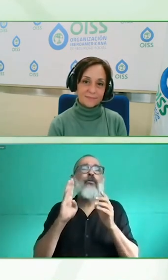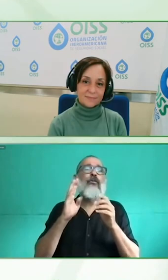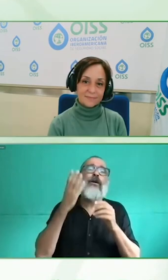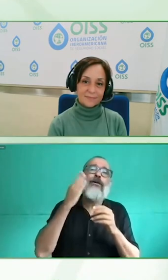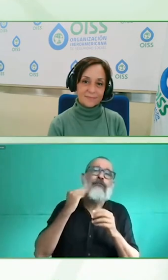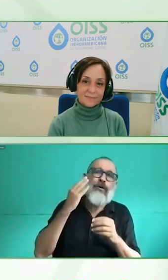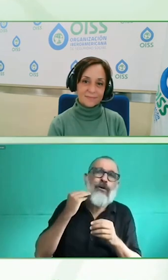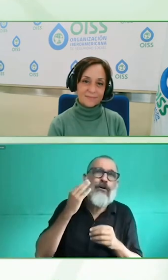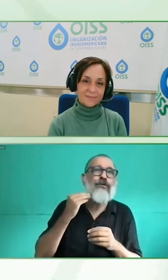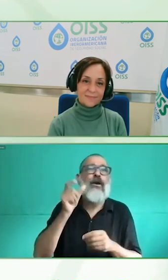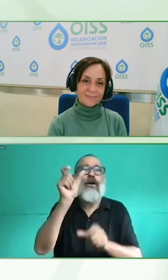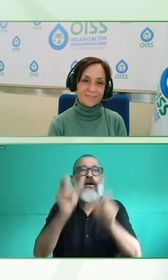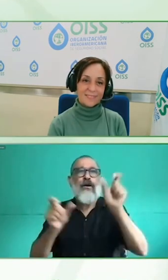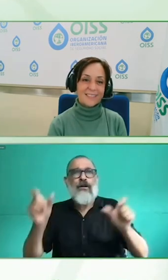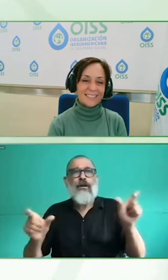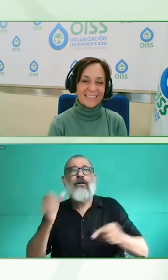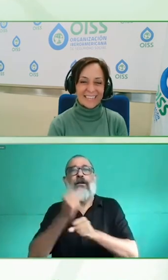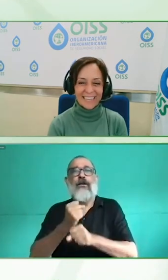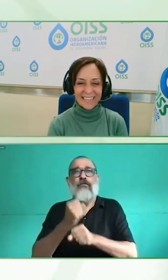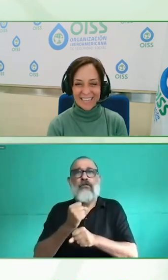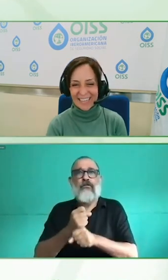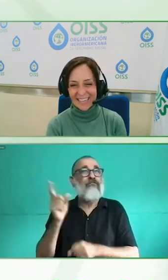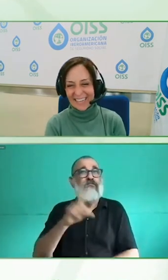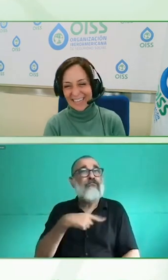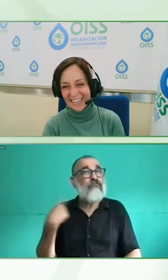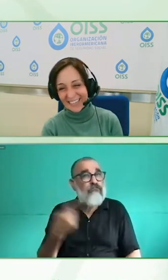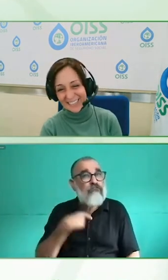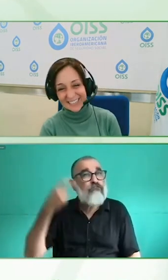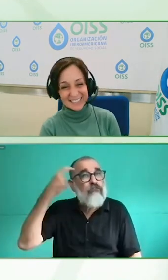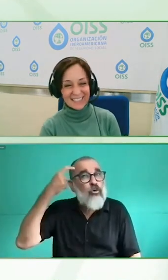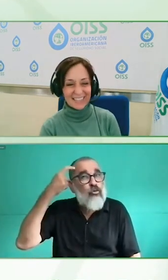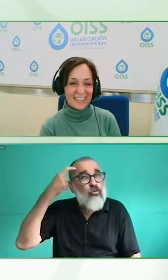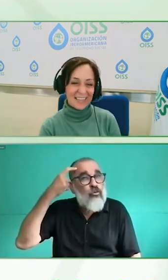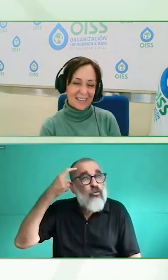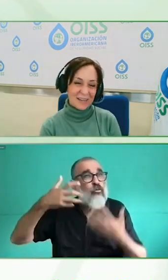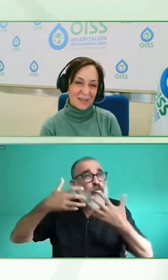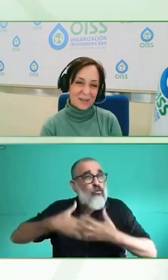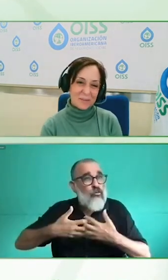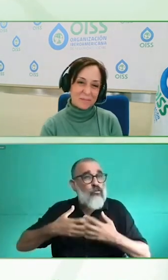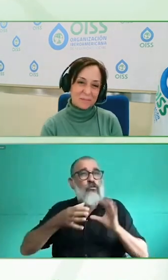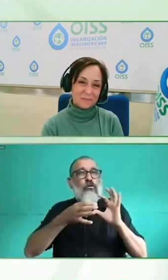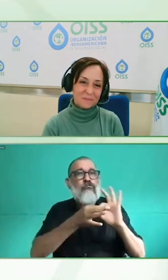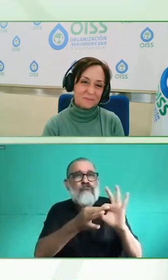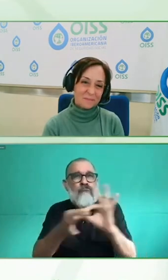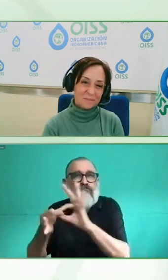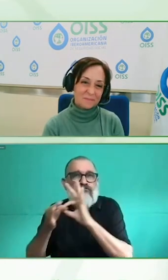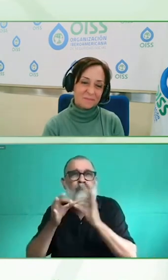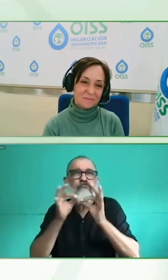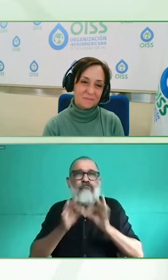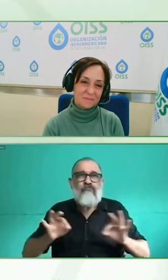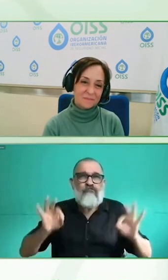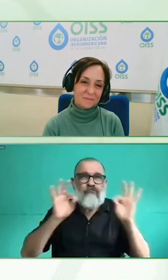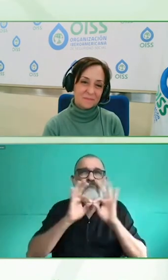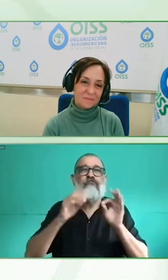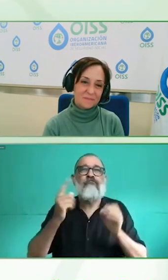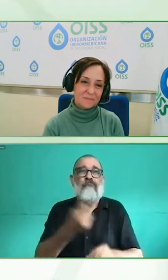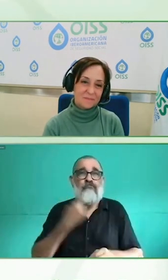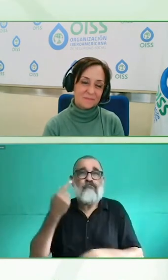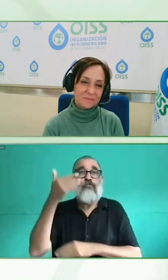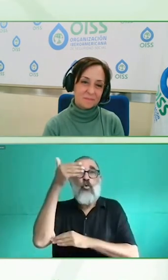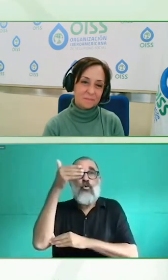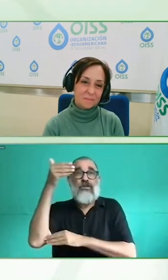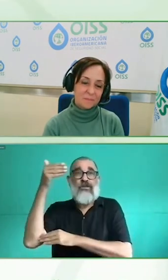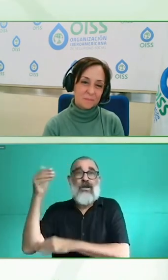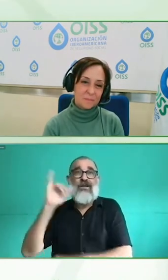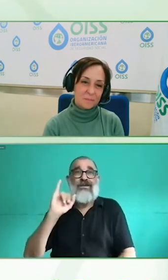de señas se está acordando toda mi familia, esa necesidad que va implícita a todos los clientes, esa capacidad de mirar de esa manera distinta. Entonces,